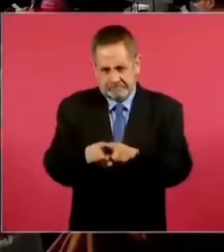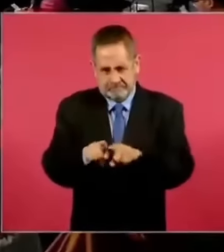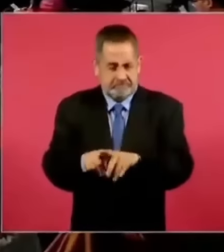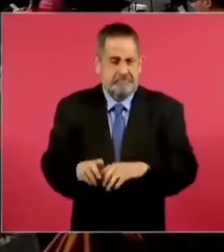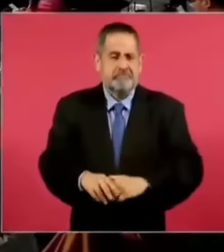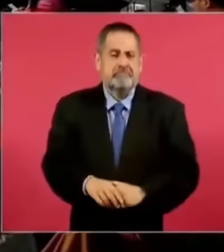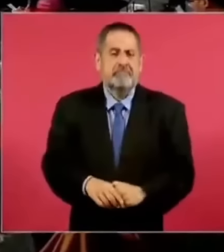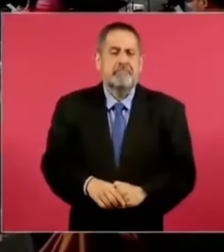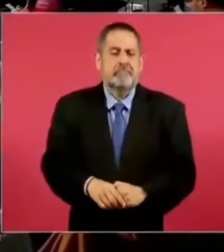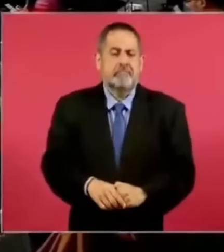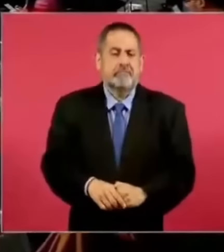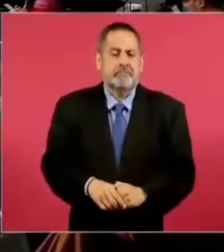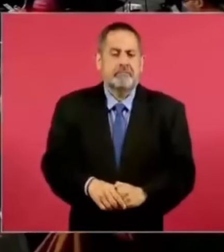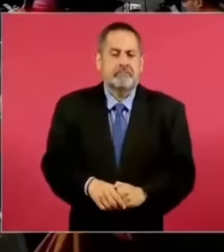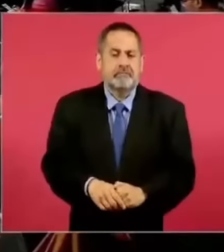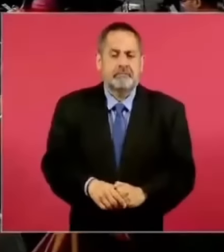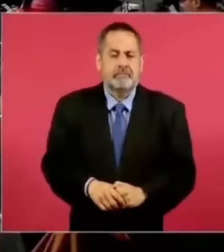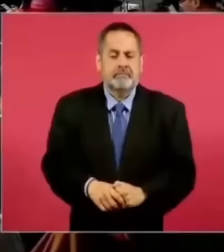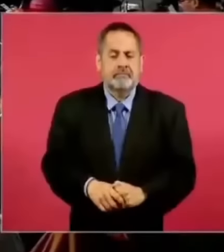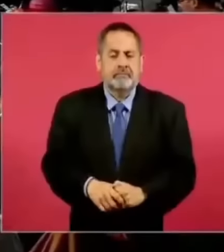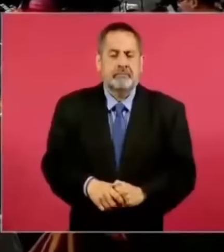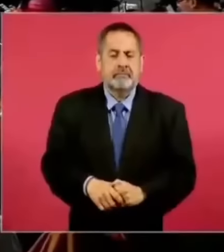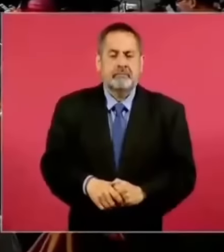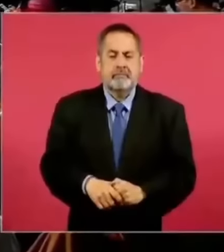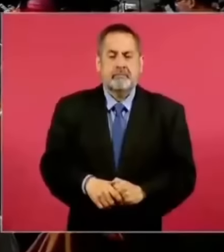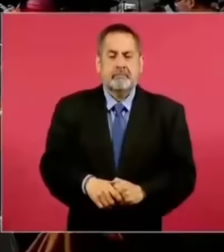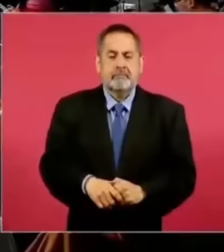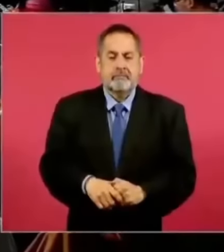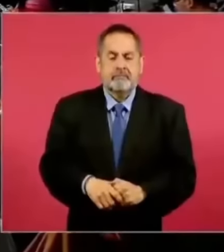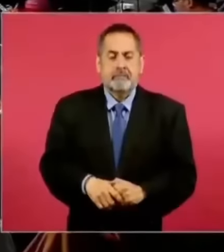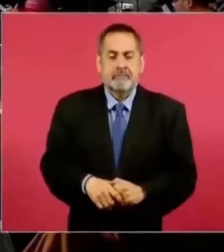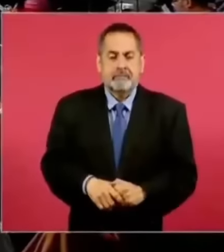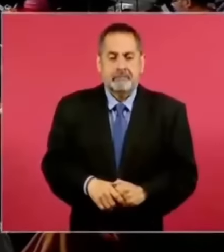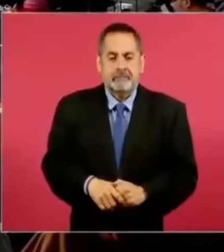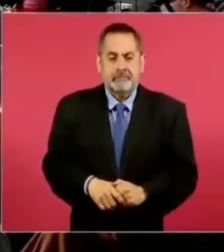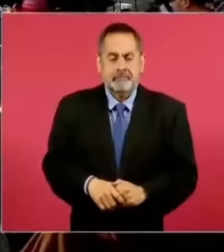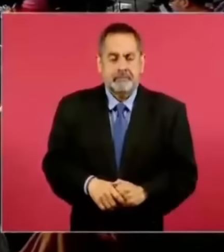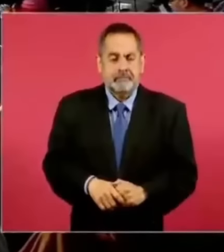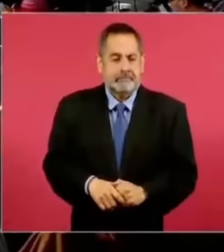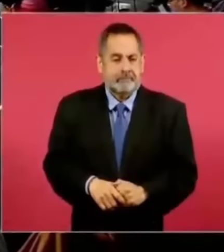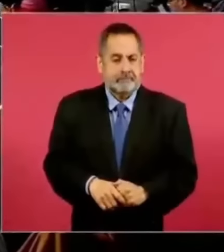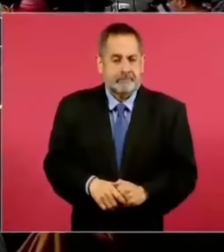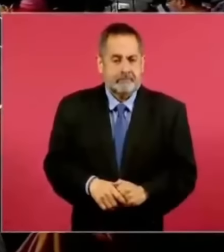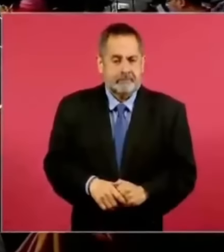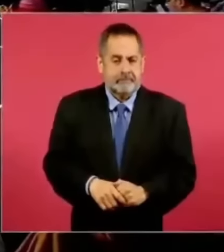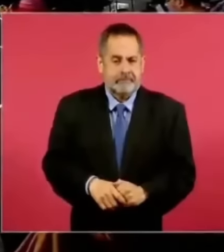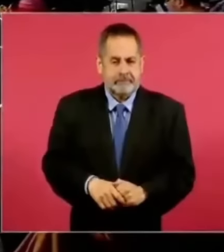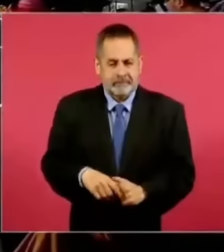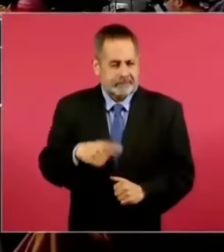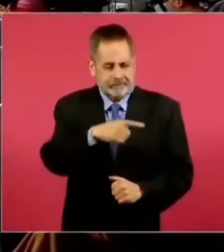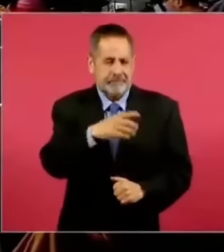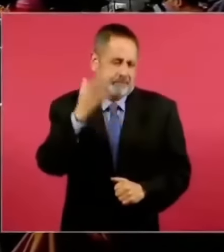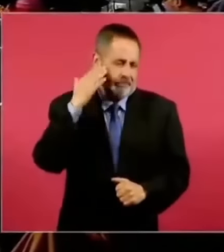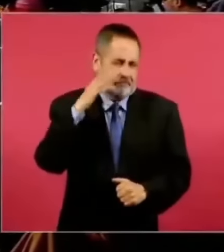hacían estos fraudes